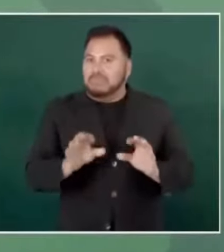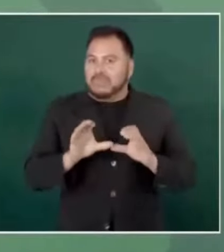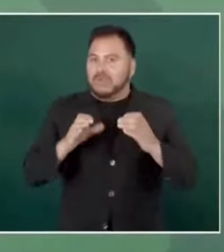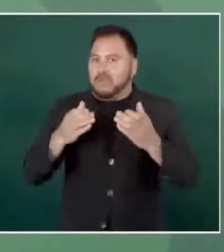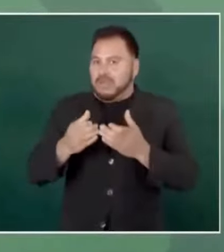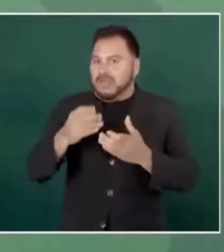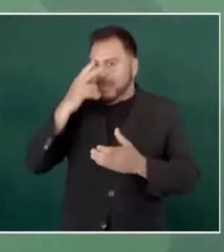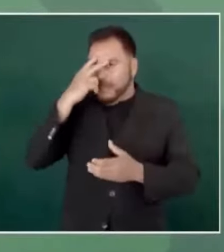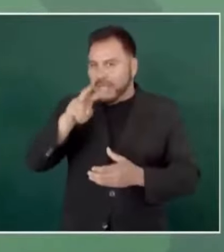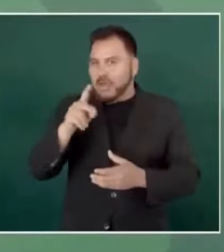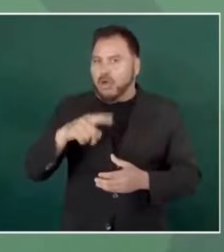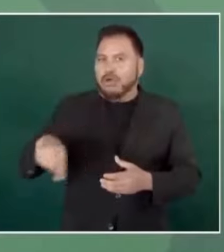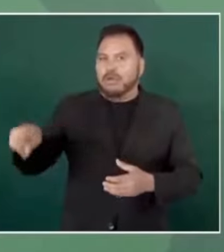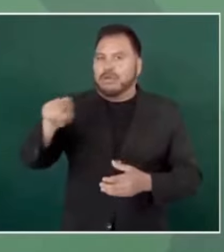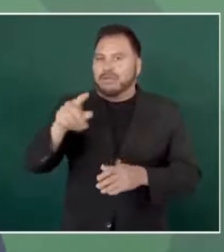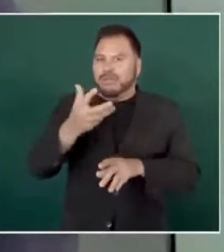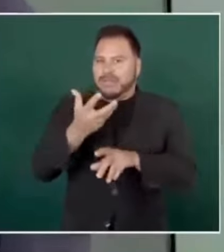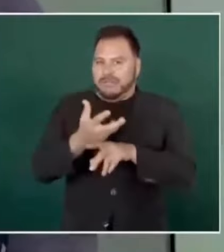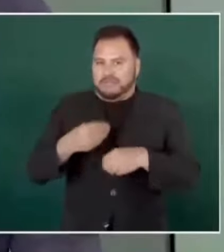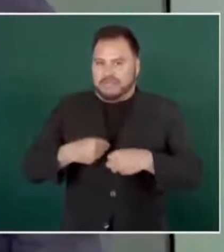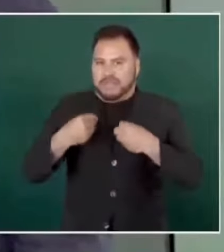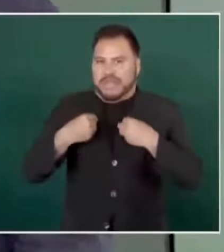mexicana, hispana.